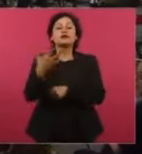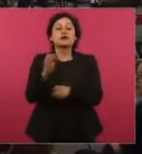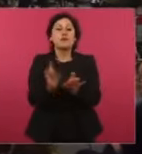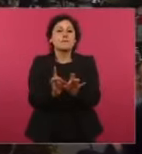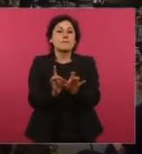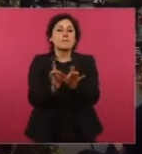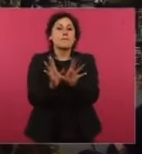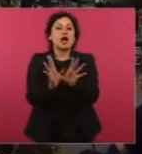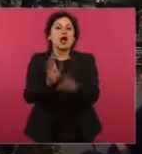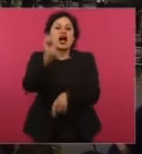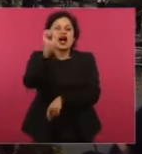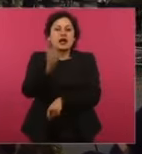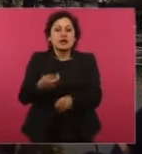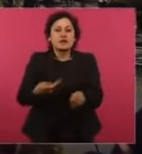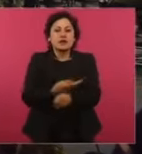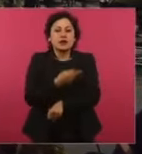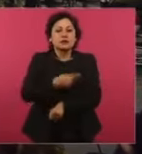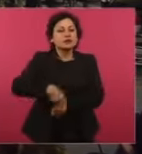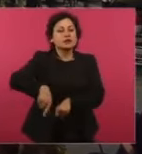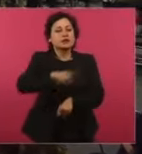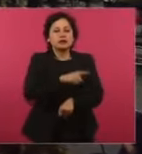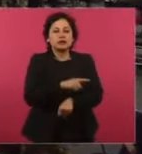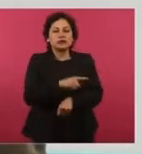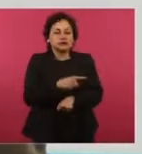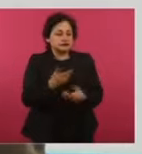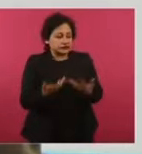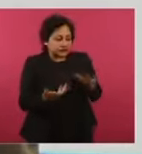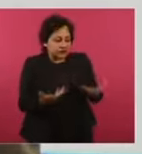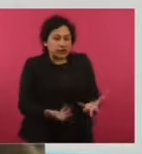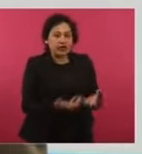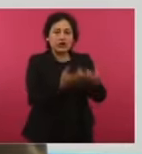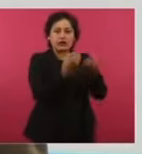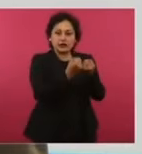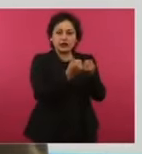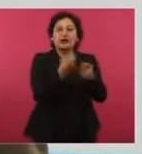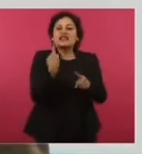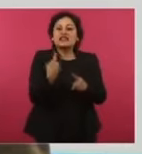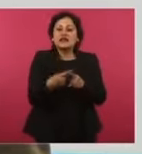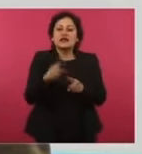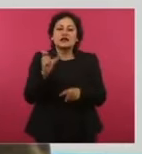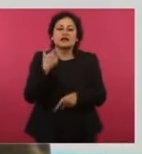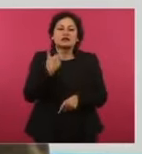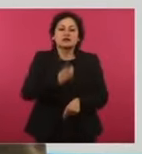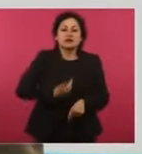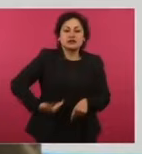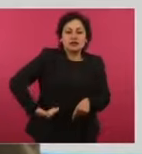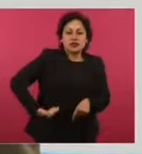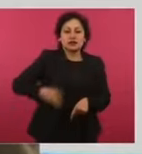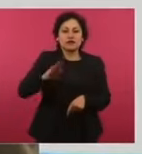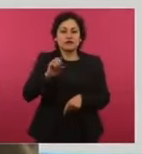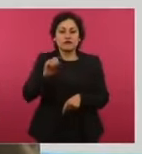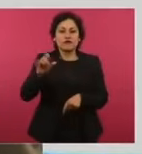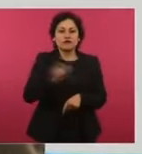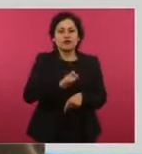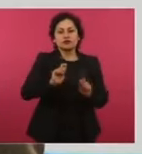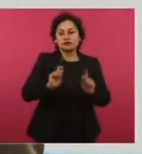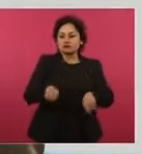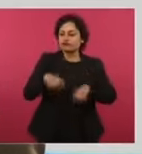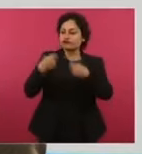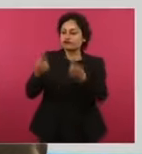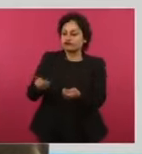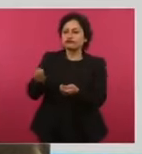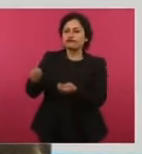reforzar la compañía, es privatizada por el gobierno de Vicente Fox para pasar a manos de Grupo